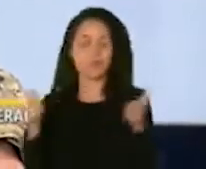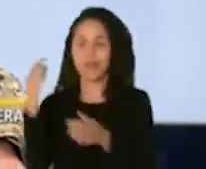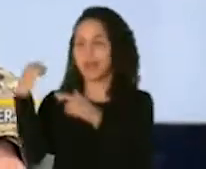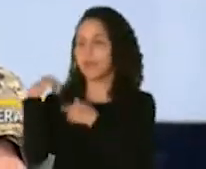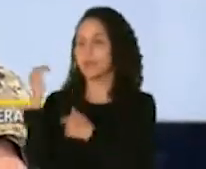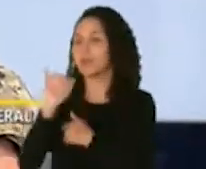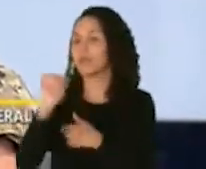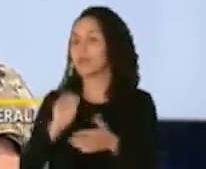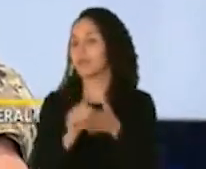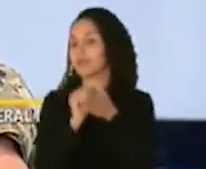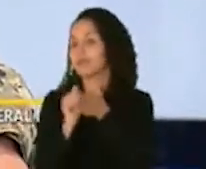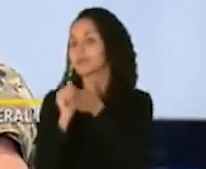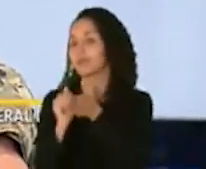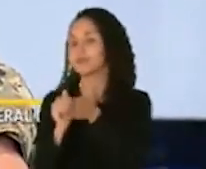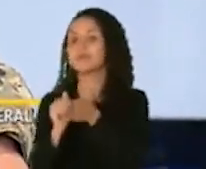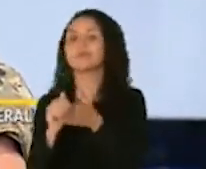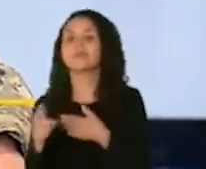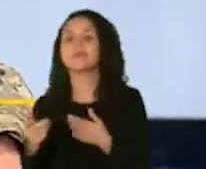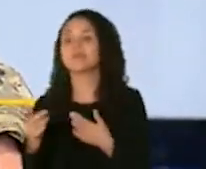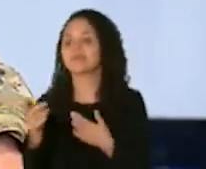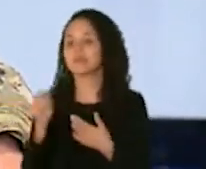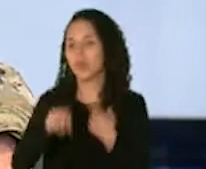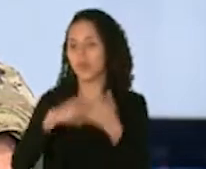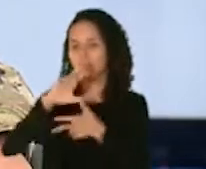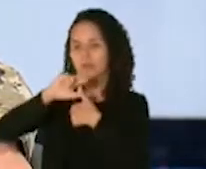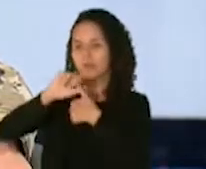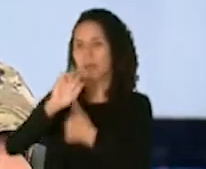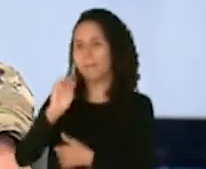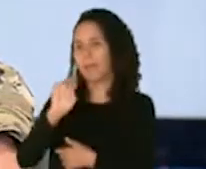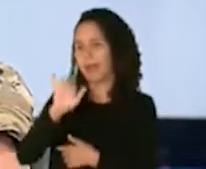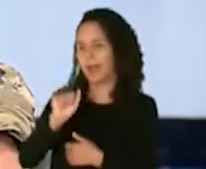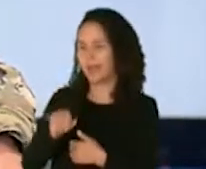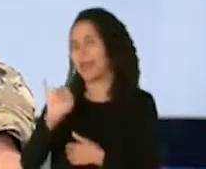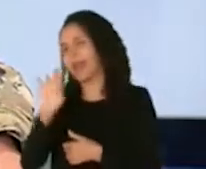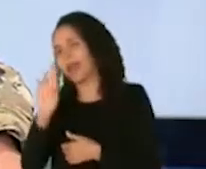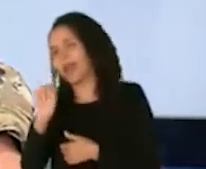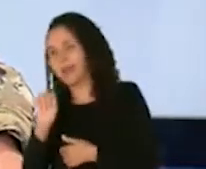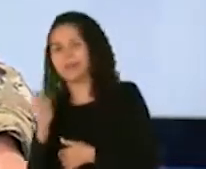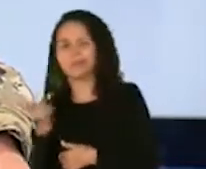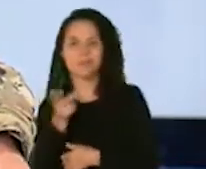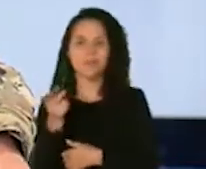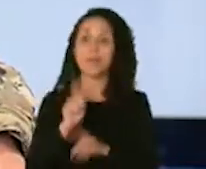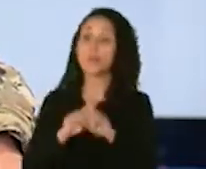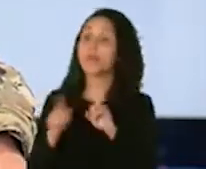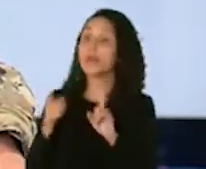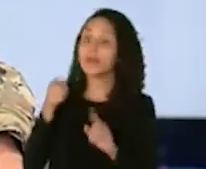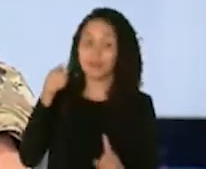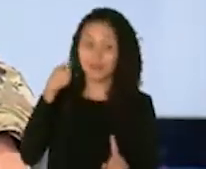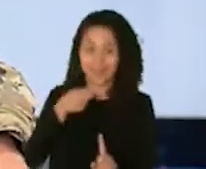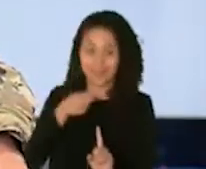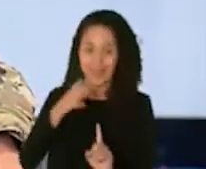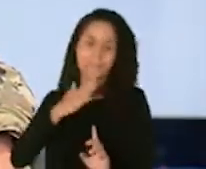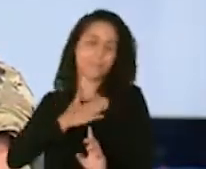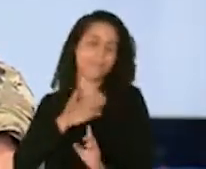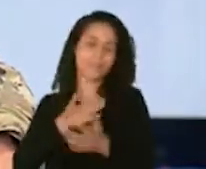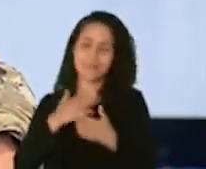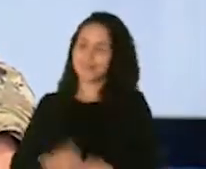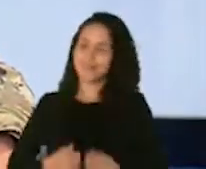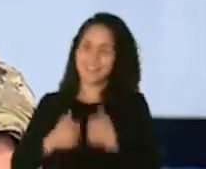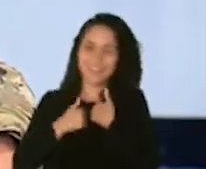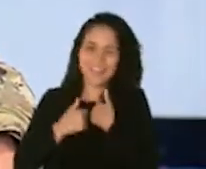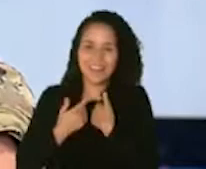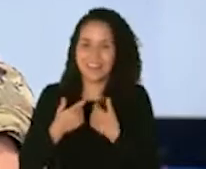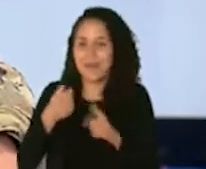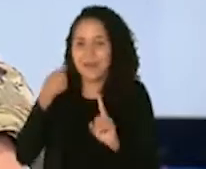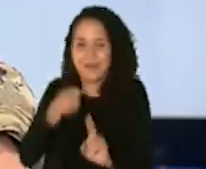dirigiendo los esfuerzos tras el huracán Irma y María, pero ciertamente esta es la misión de mi vida. Es la misión de este